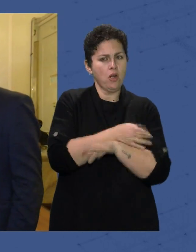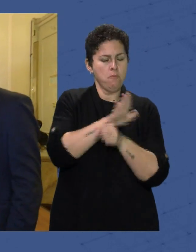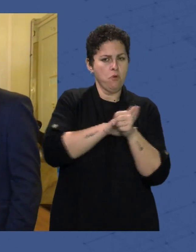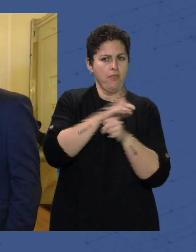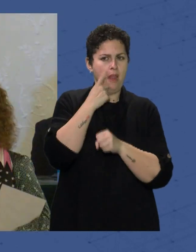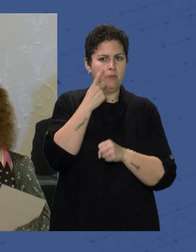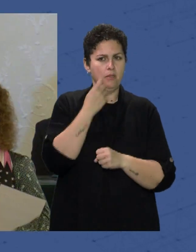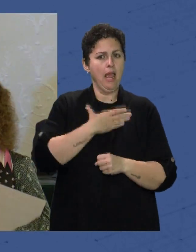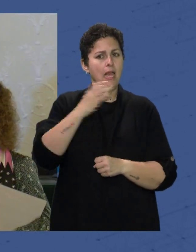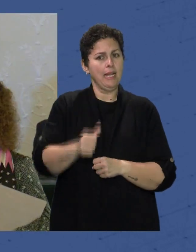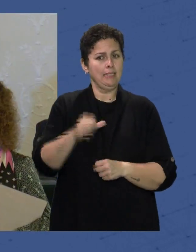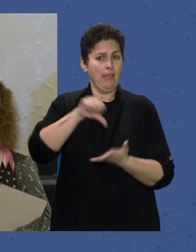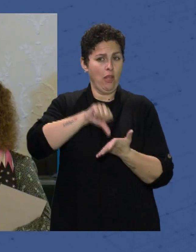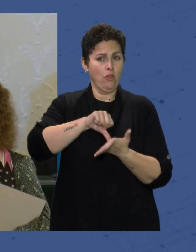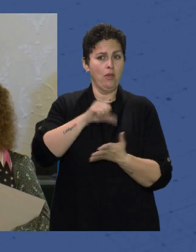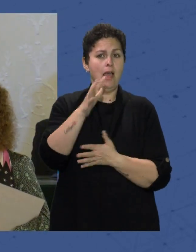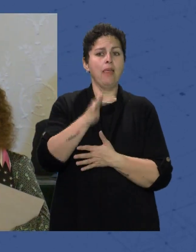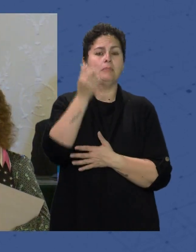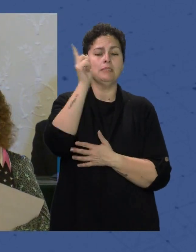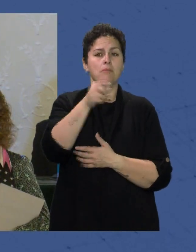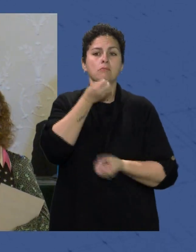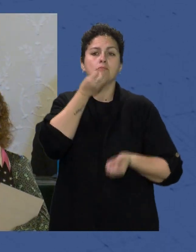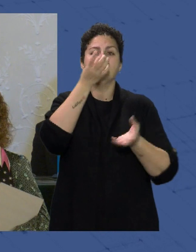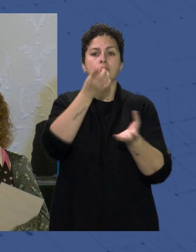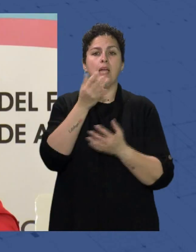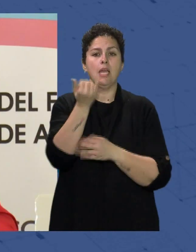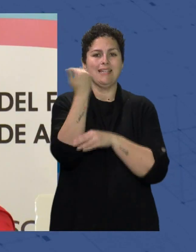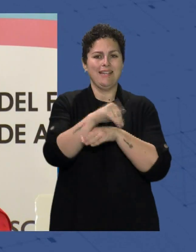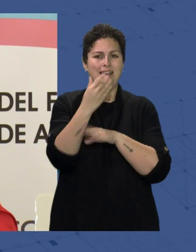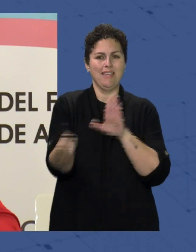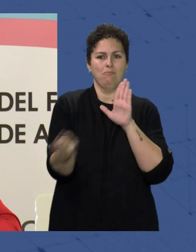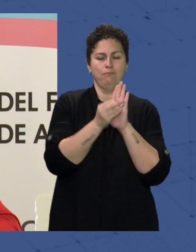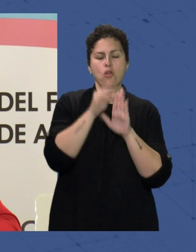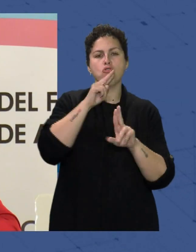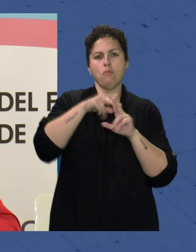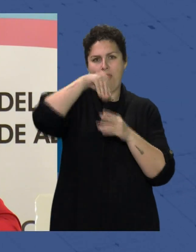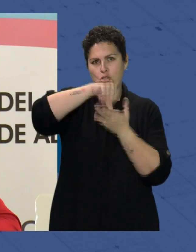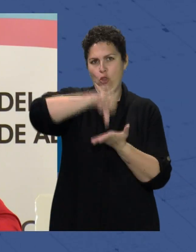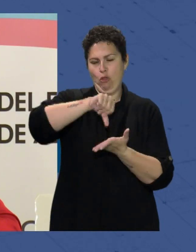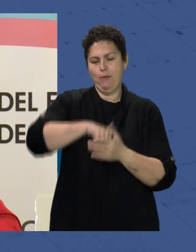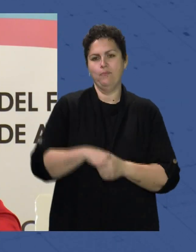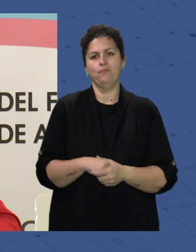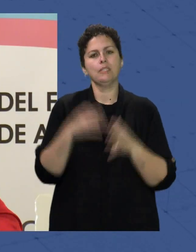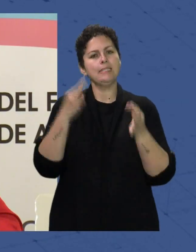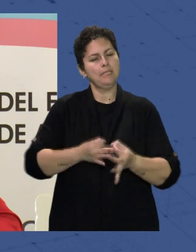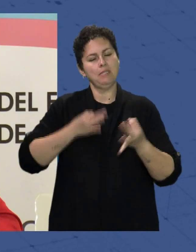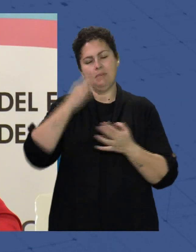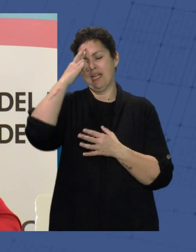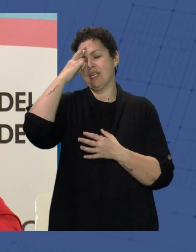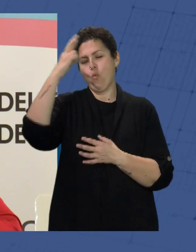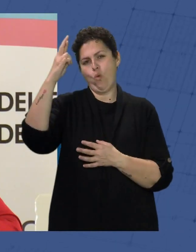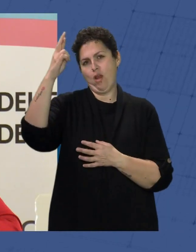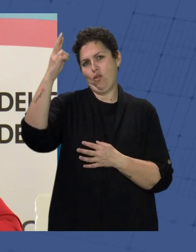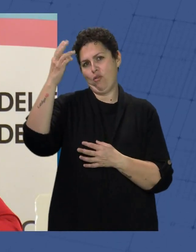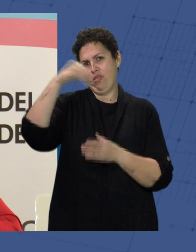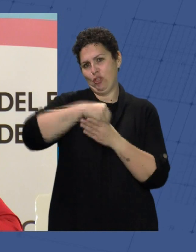La alcaldesa de la ciudad Además anunció Que tendrá una calle En la ciudad Siempre tendremos Ese recuerdo para él En el ayuntamiento Que